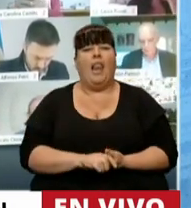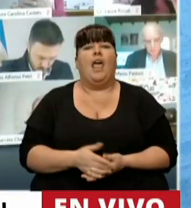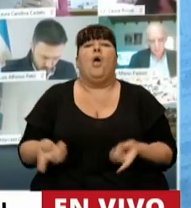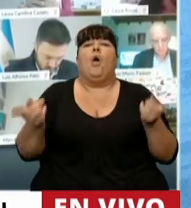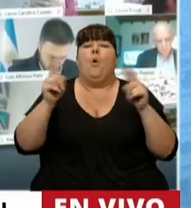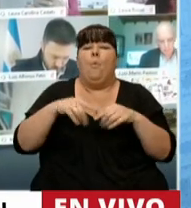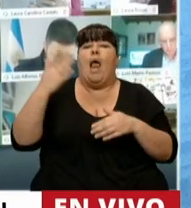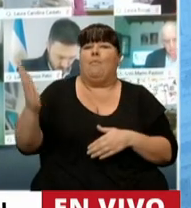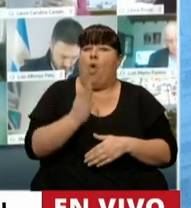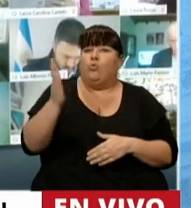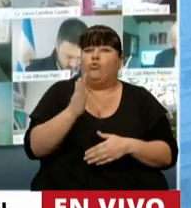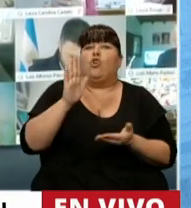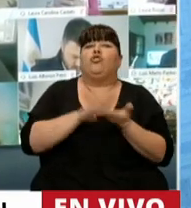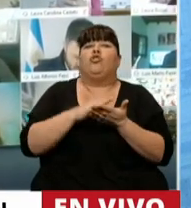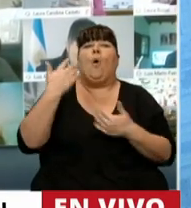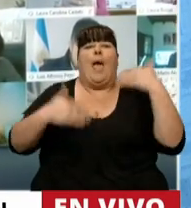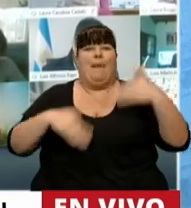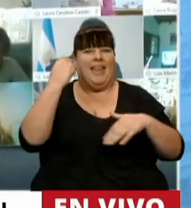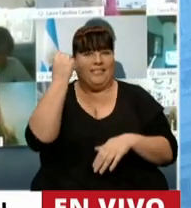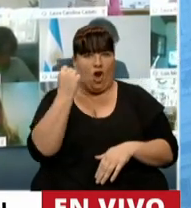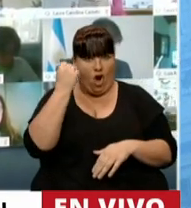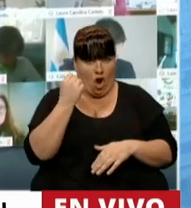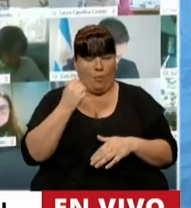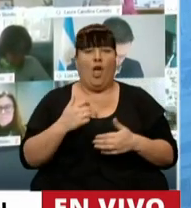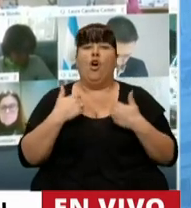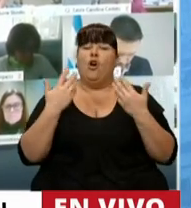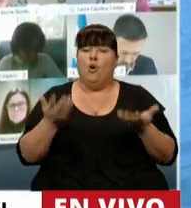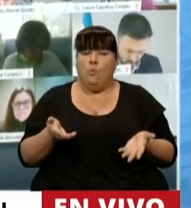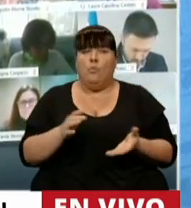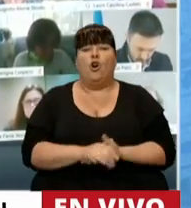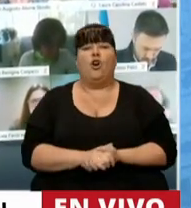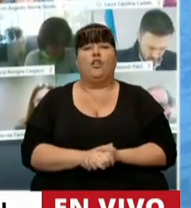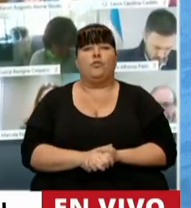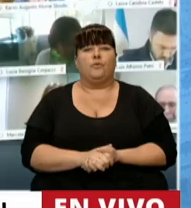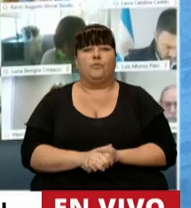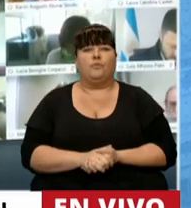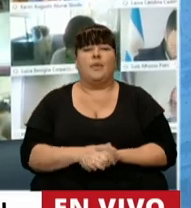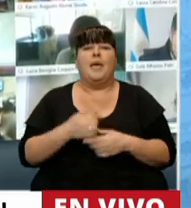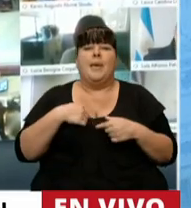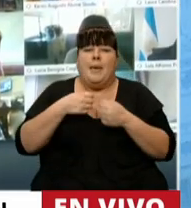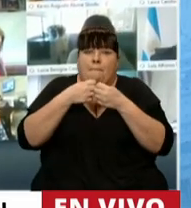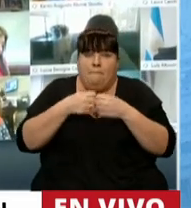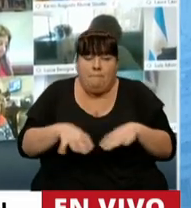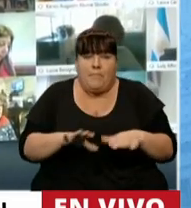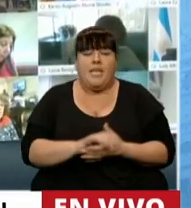reactivación productiva en el marco de la emergencia económica. Por eso, quiero empezar